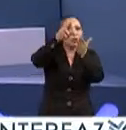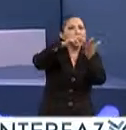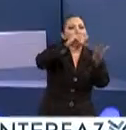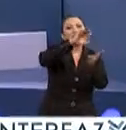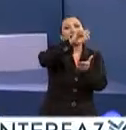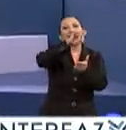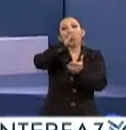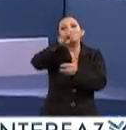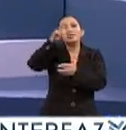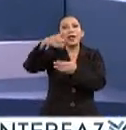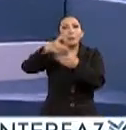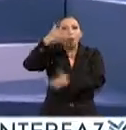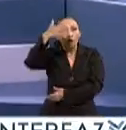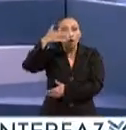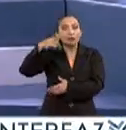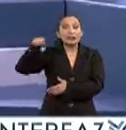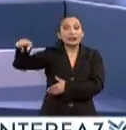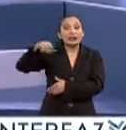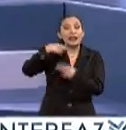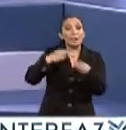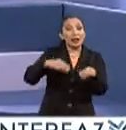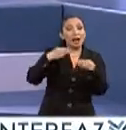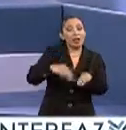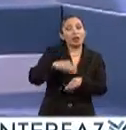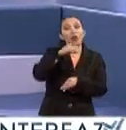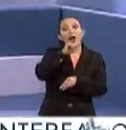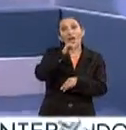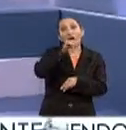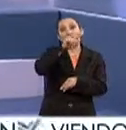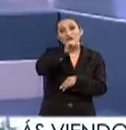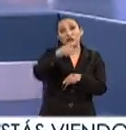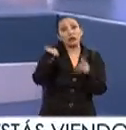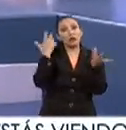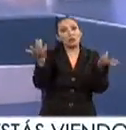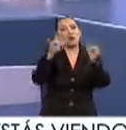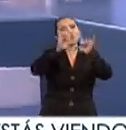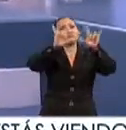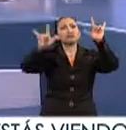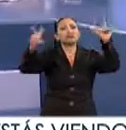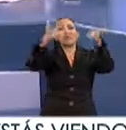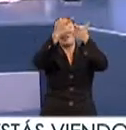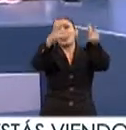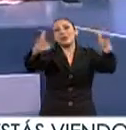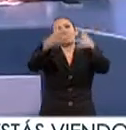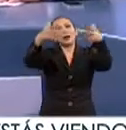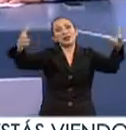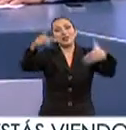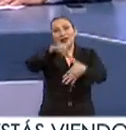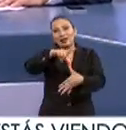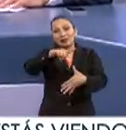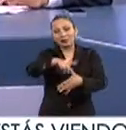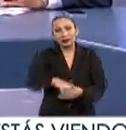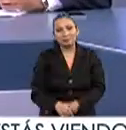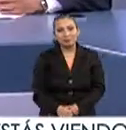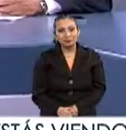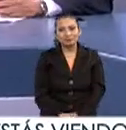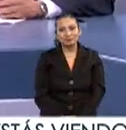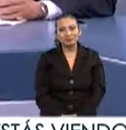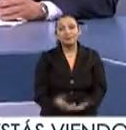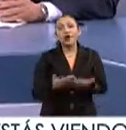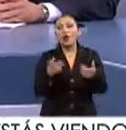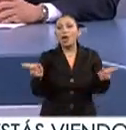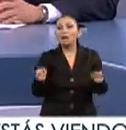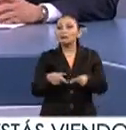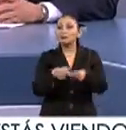de central de muros la central de abastos que se ha convertido en la galería larguire libre más grande de América Latina